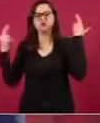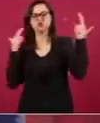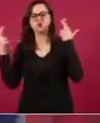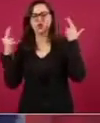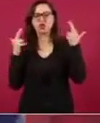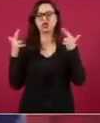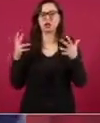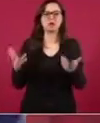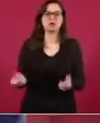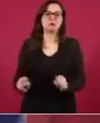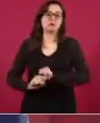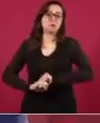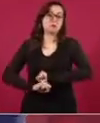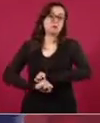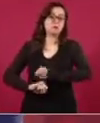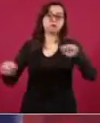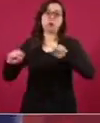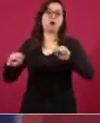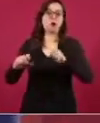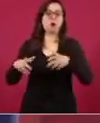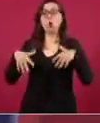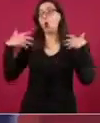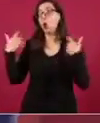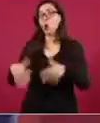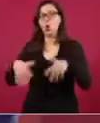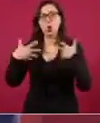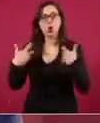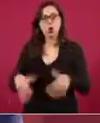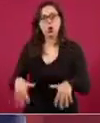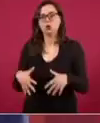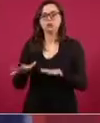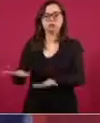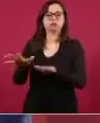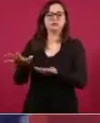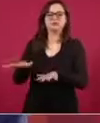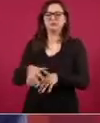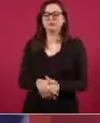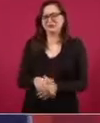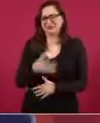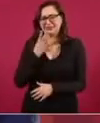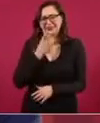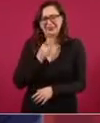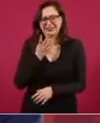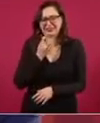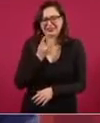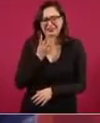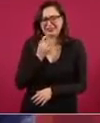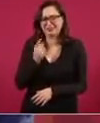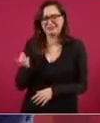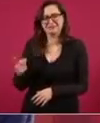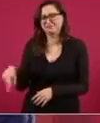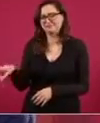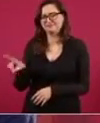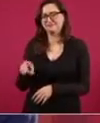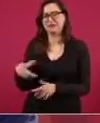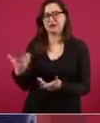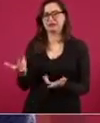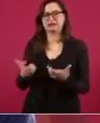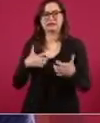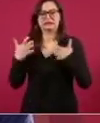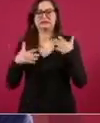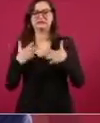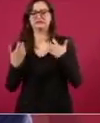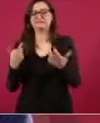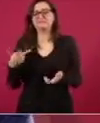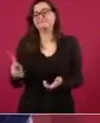sensacionalista, amarillista, pero se actúa.